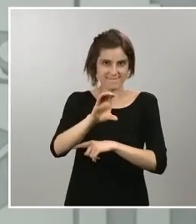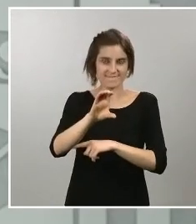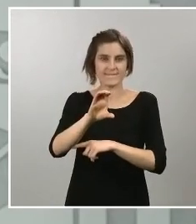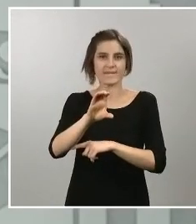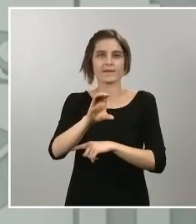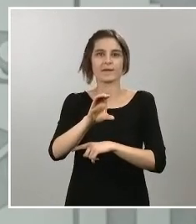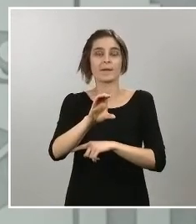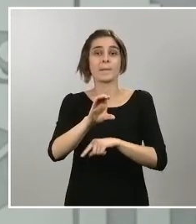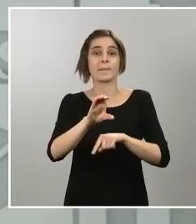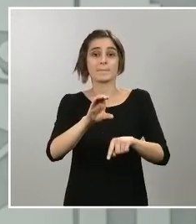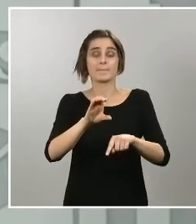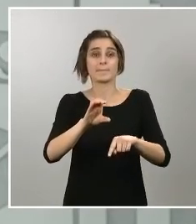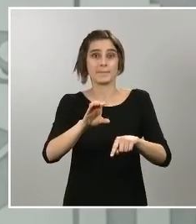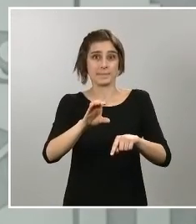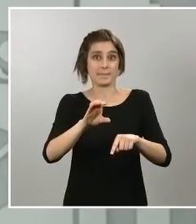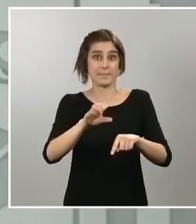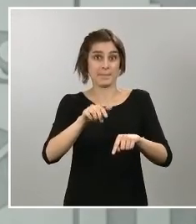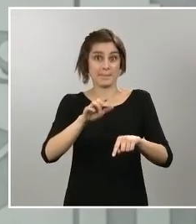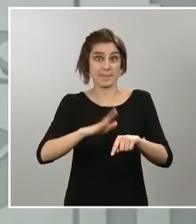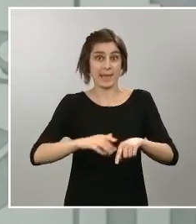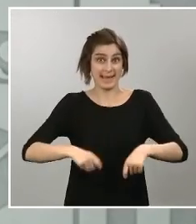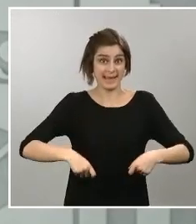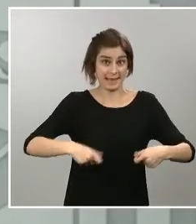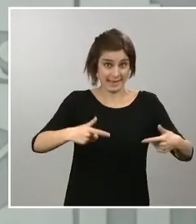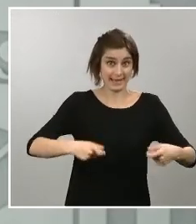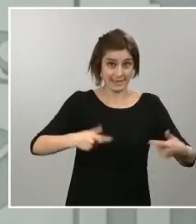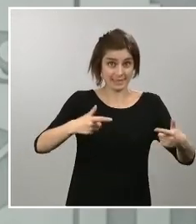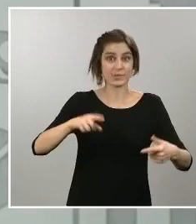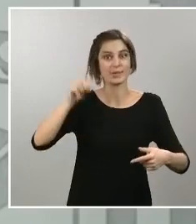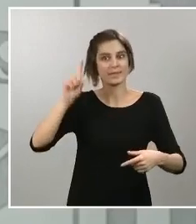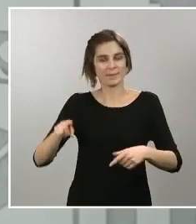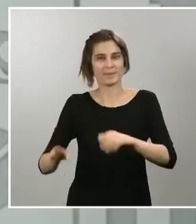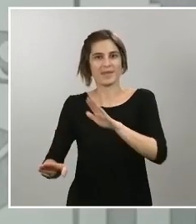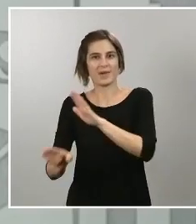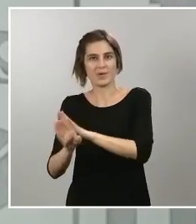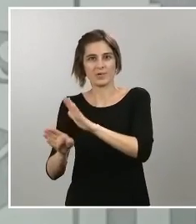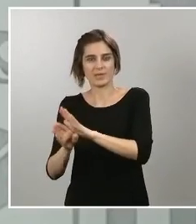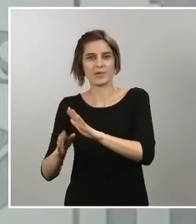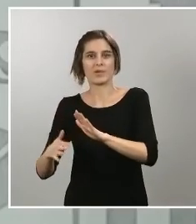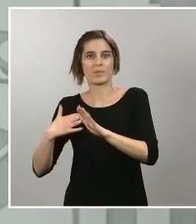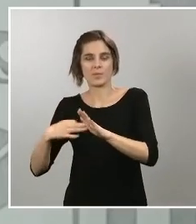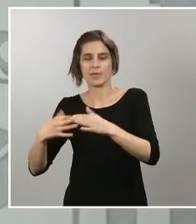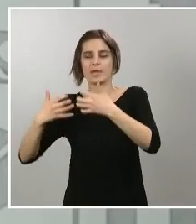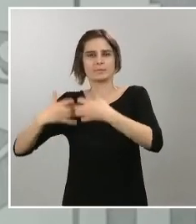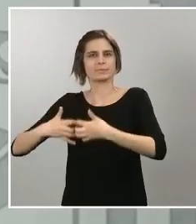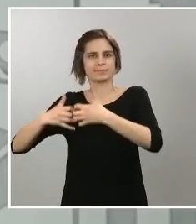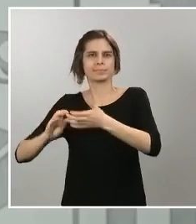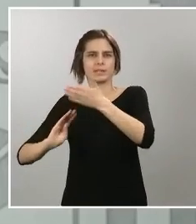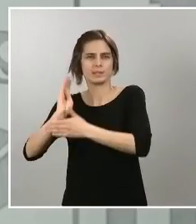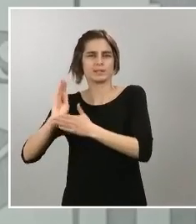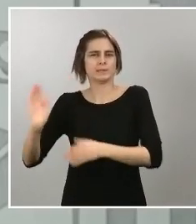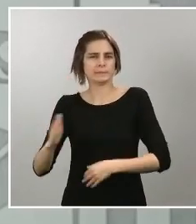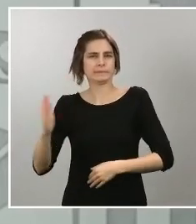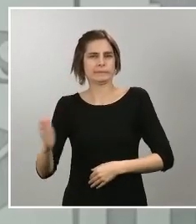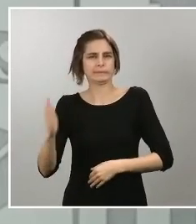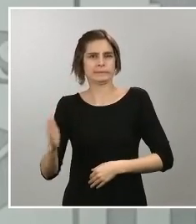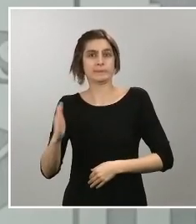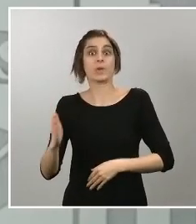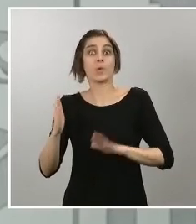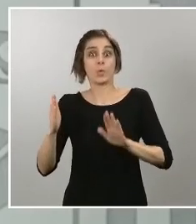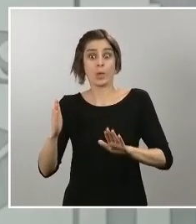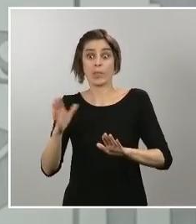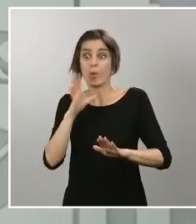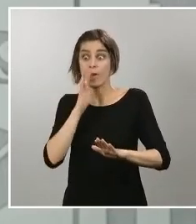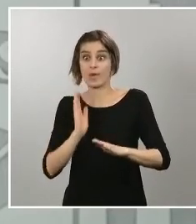mantener nuestros niveles de tejido productivo, insisto, para que cuando llegue el momento podamos reactivarlo y, por tanto,